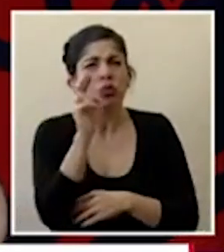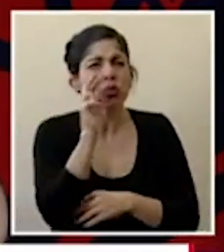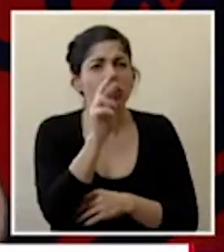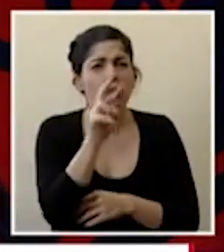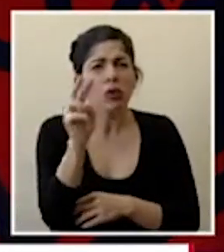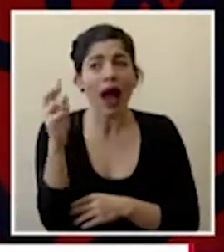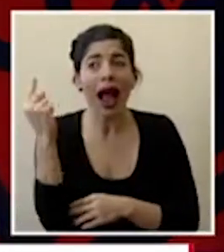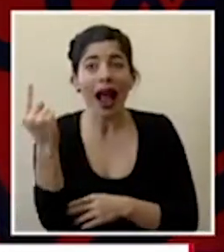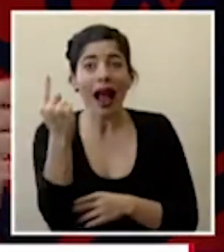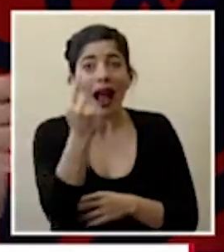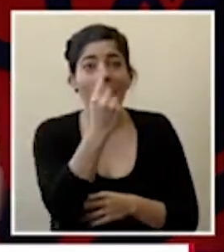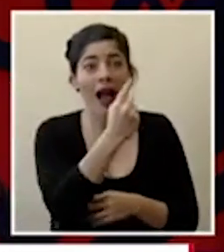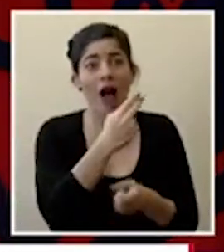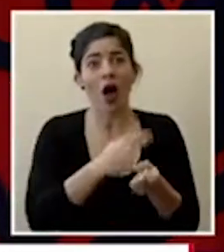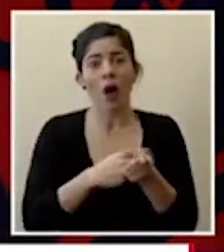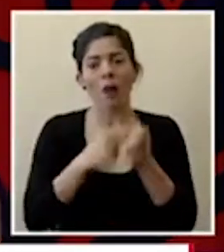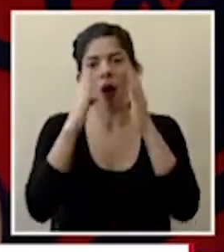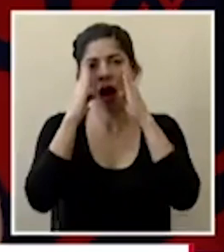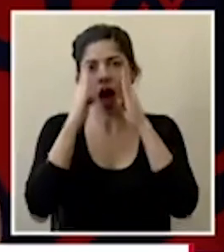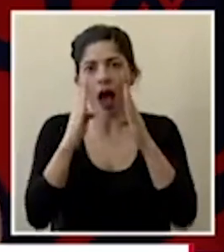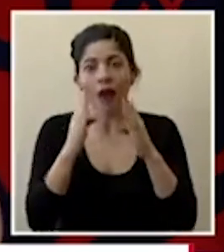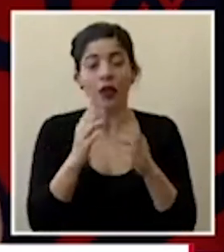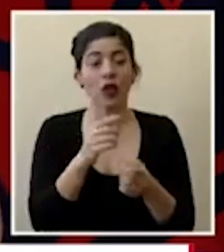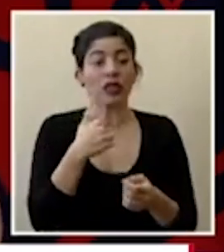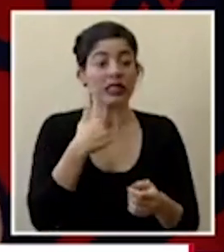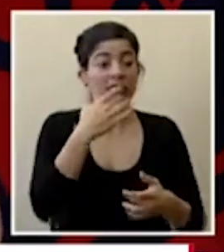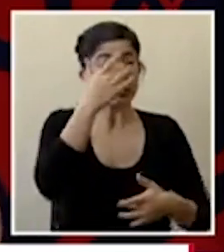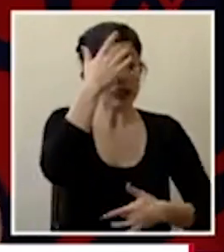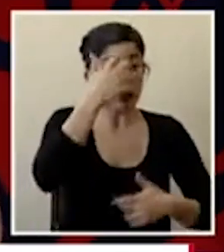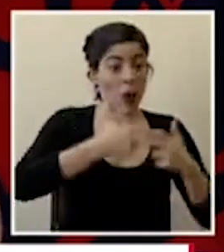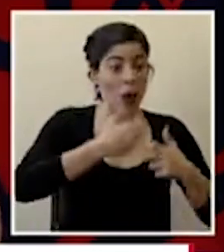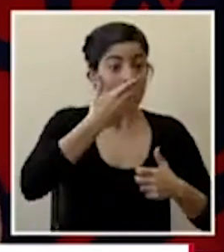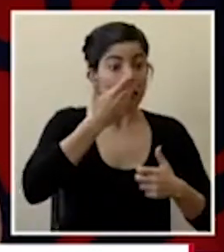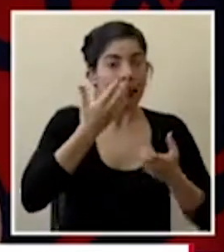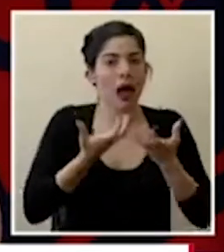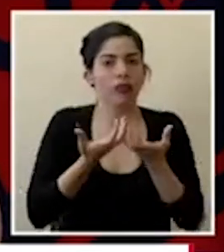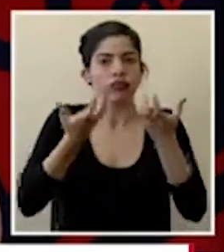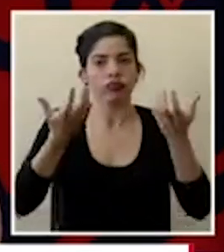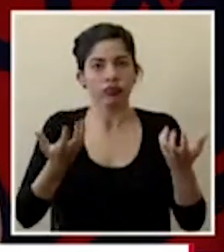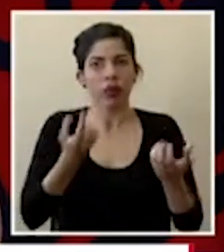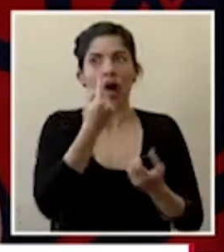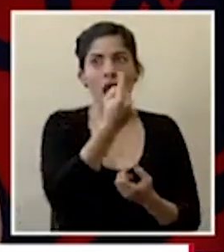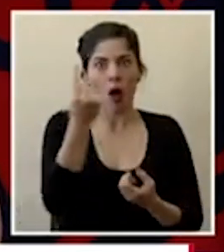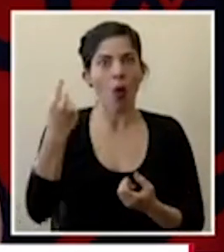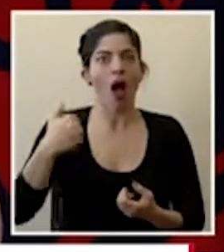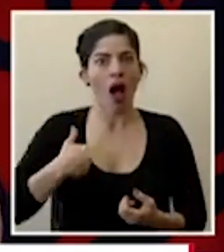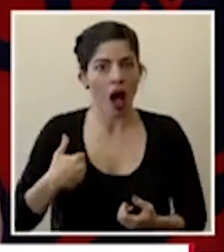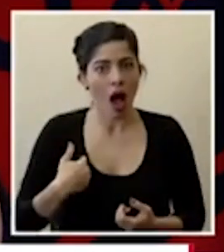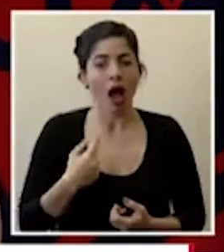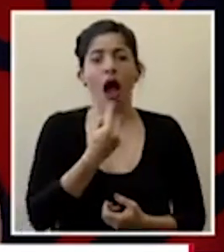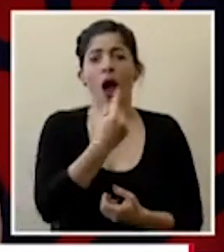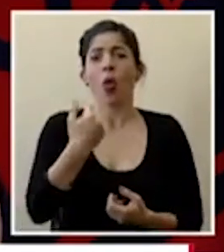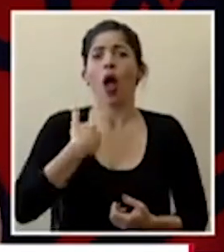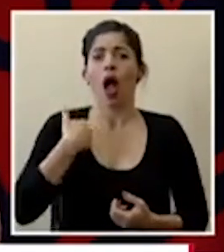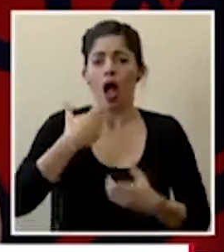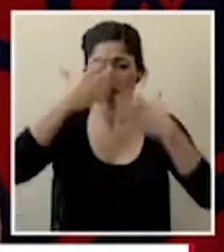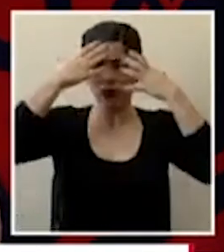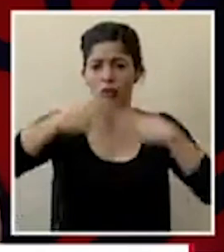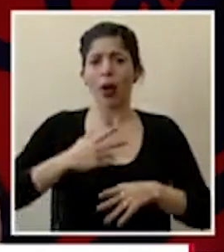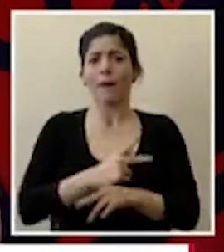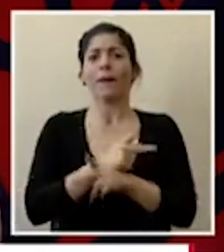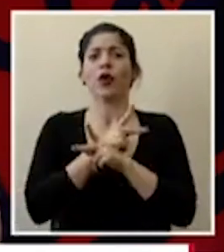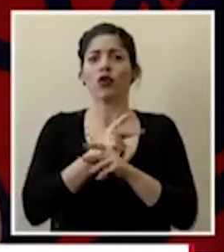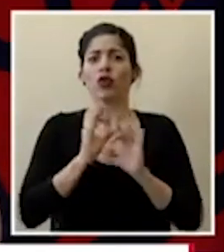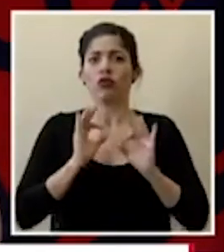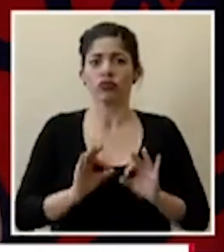los centros hay una atención diferenciada a los pacientes con patologías respiratorias en cada uno de los centros hay equipo de protección personal el cual